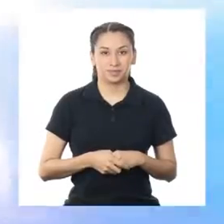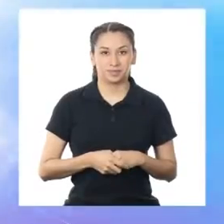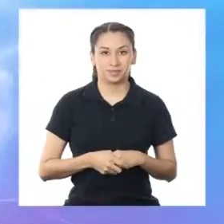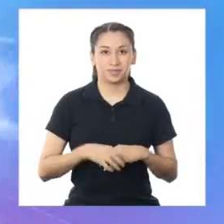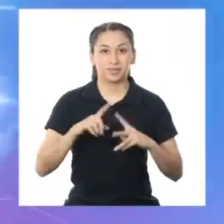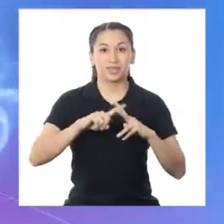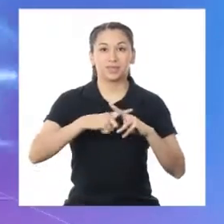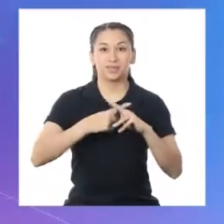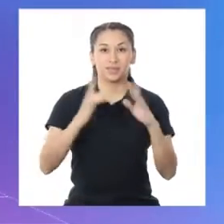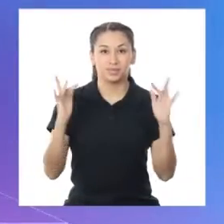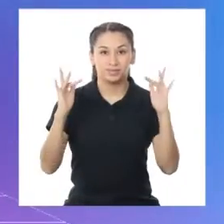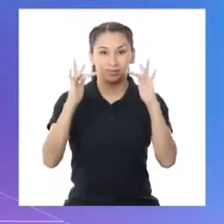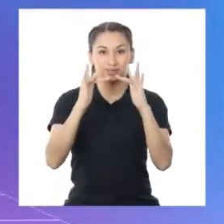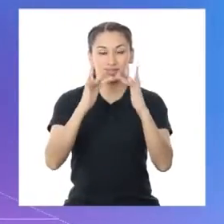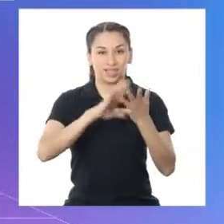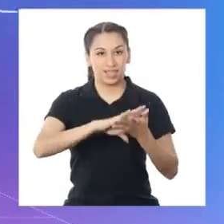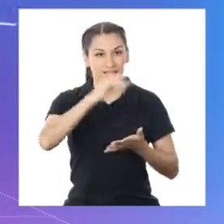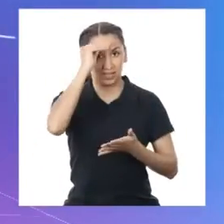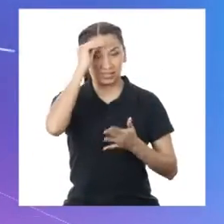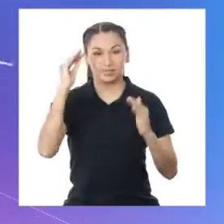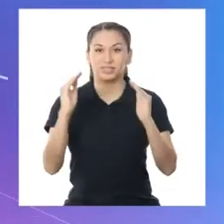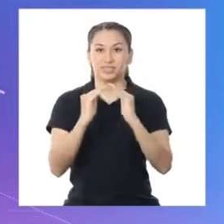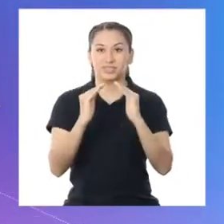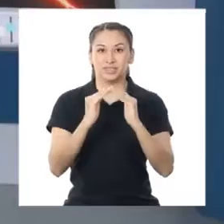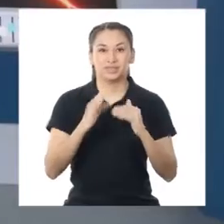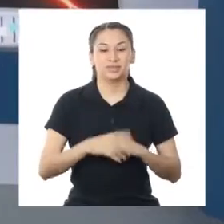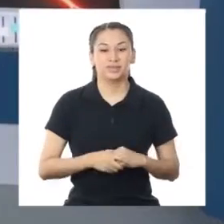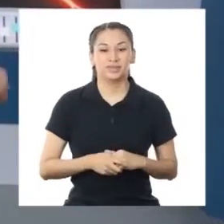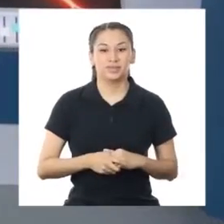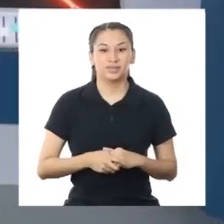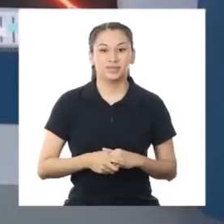Iniciando conexión, Aprendo en Casa.